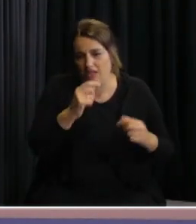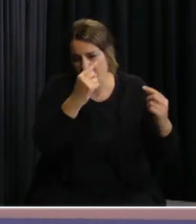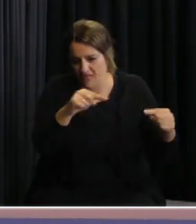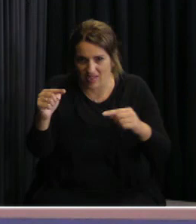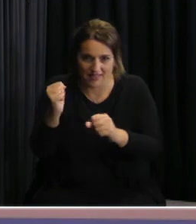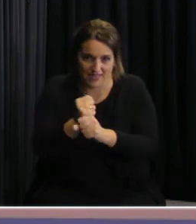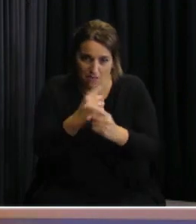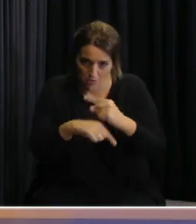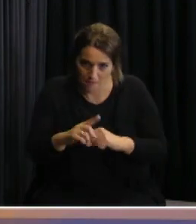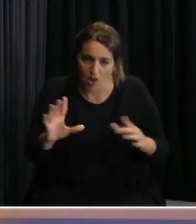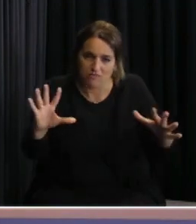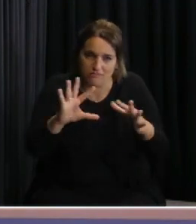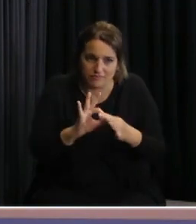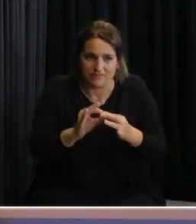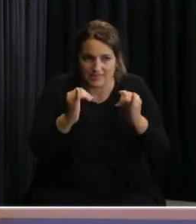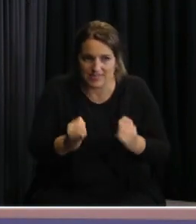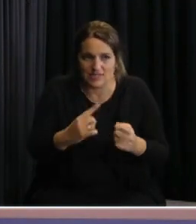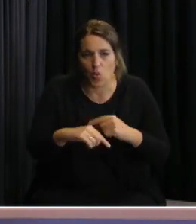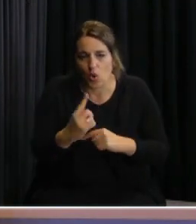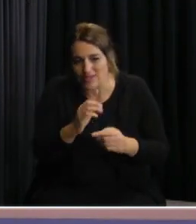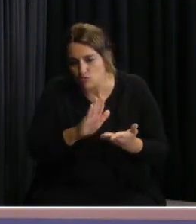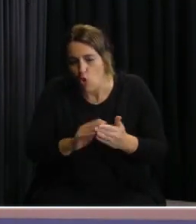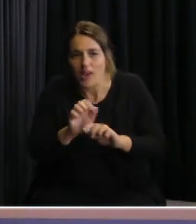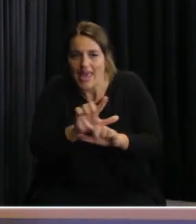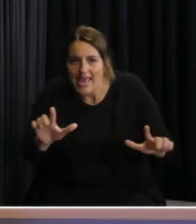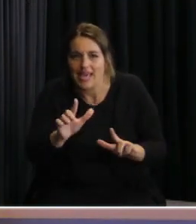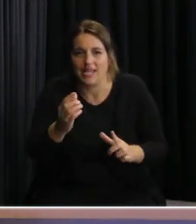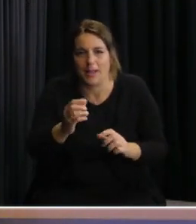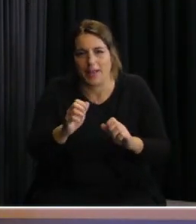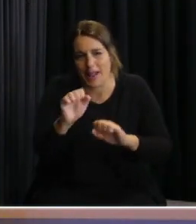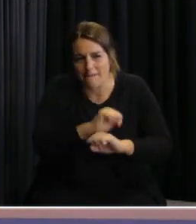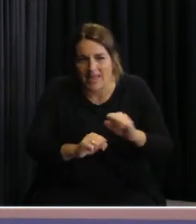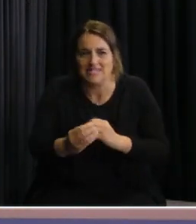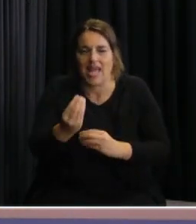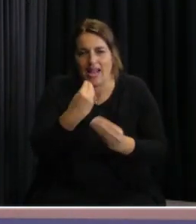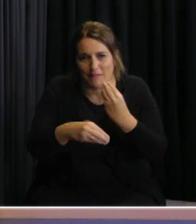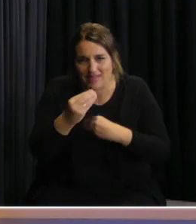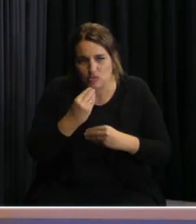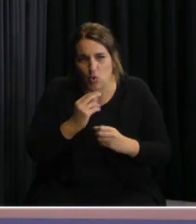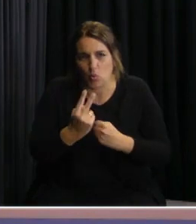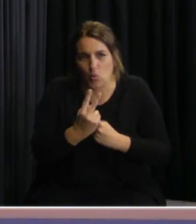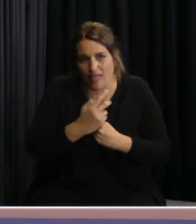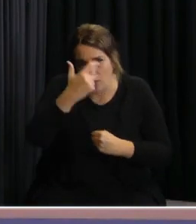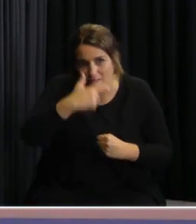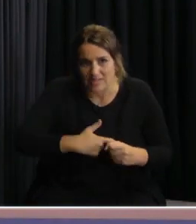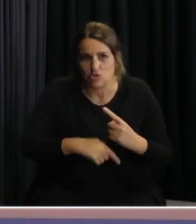convergentes. Uno tiene que ver con la higiene, la alimentación, el cuidado personal, las condiciones